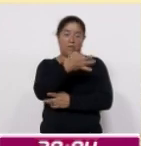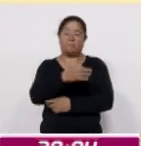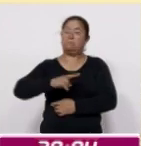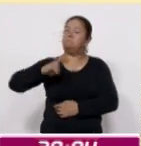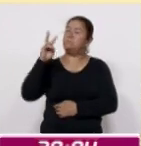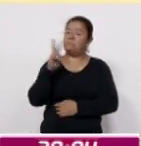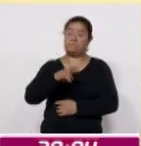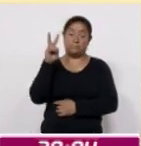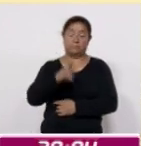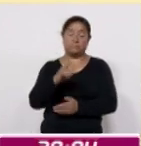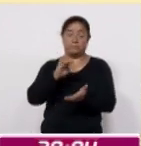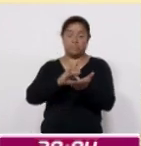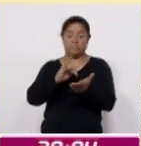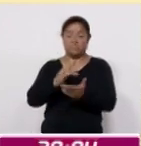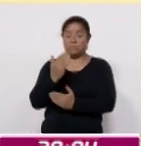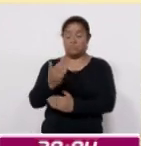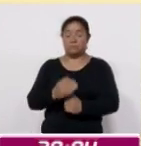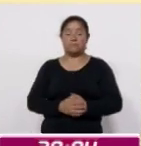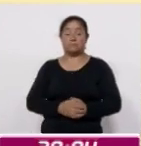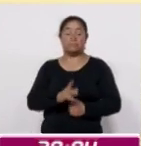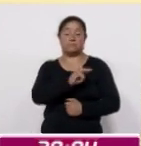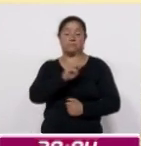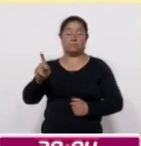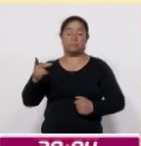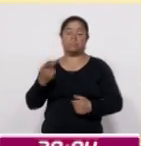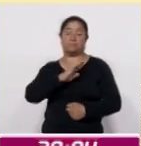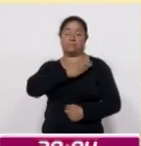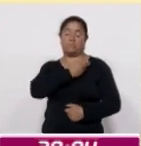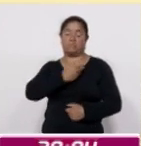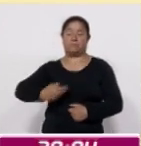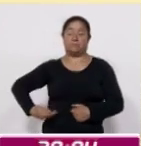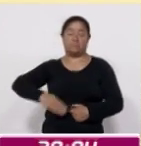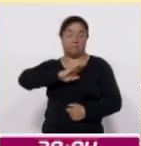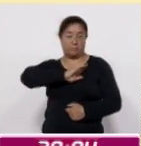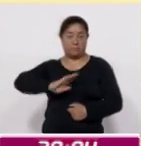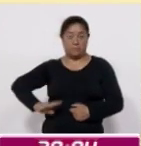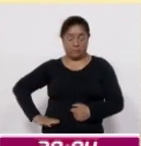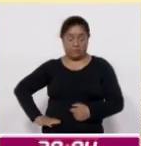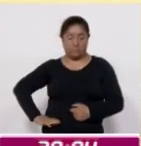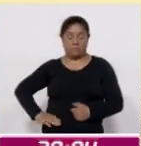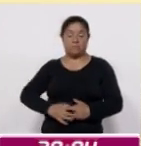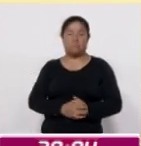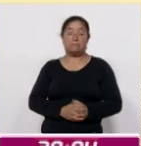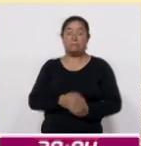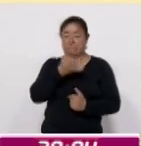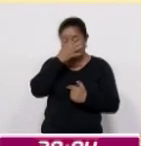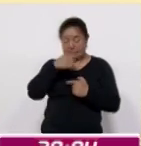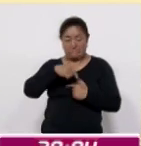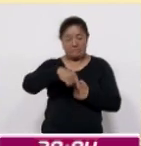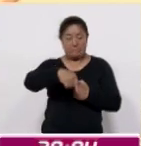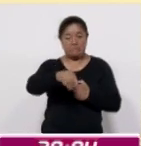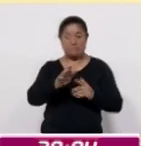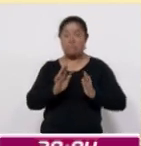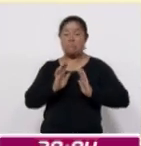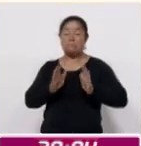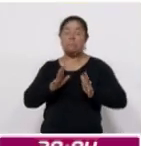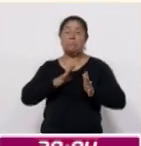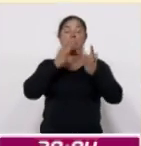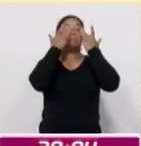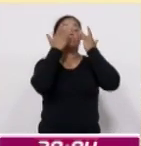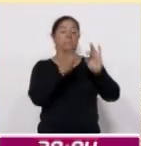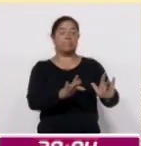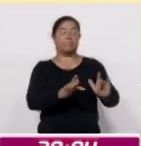sincero agradecimiento a los presidentes municipales que están a unos días de dejar su encomienda.